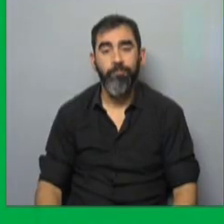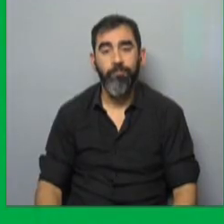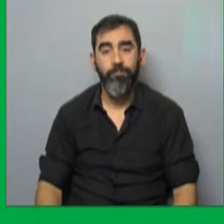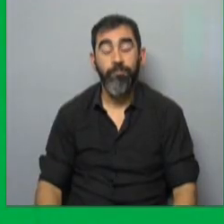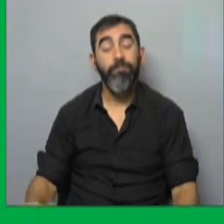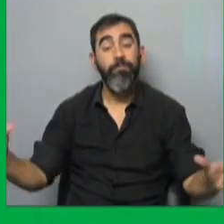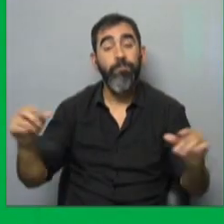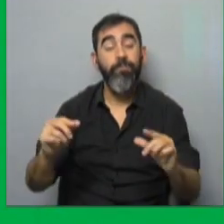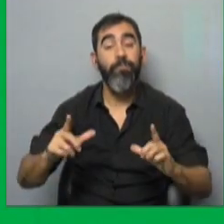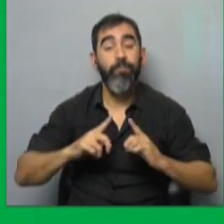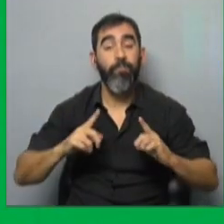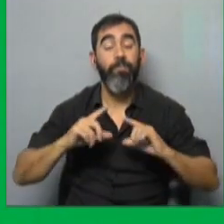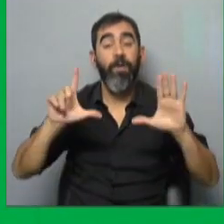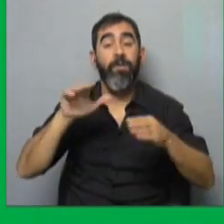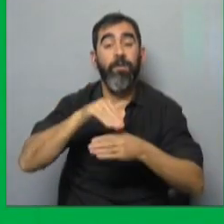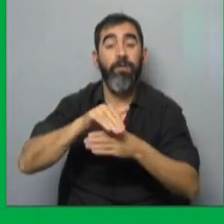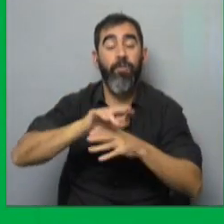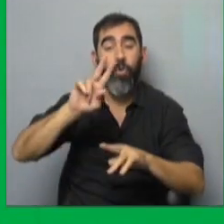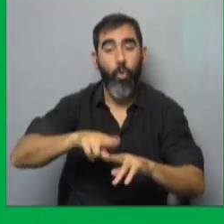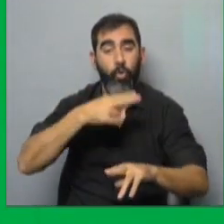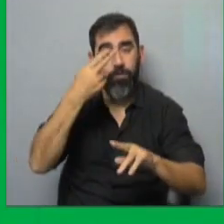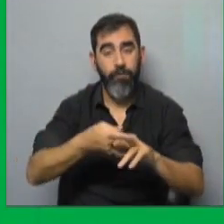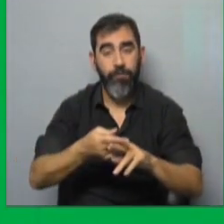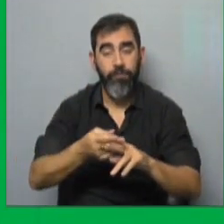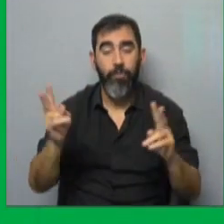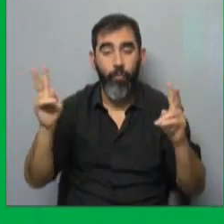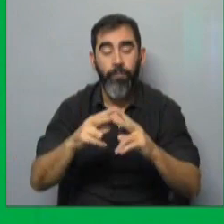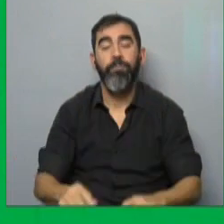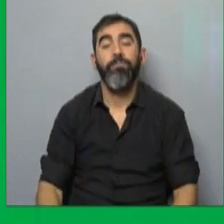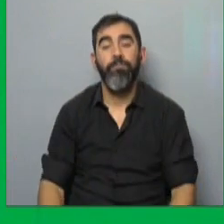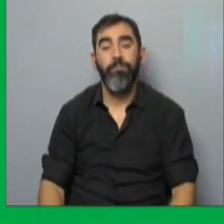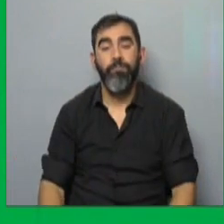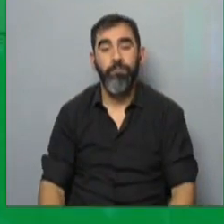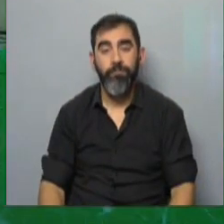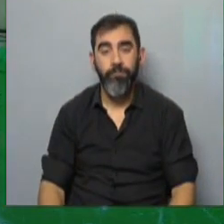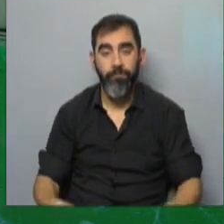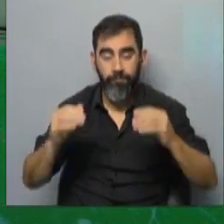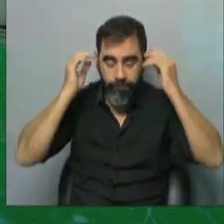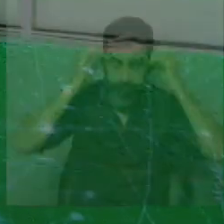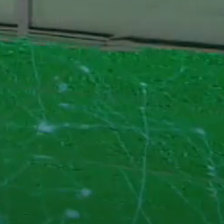Nos vamos, los esperamos como siempre a las 19 horas en nuestra edición central. Que pasen muy bien. ¡Gracias!